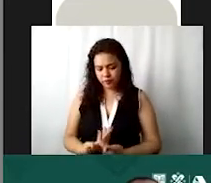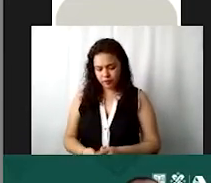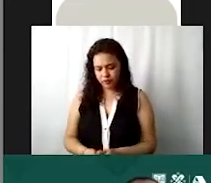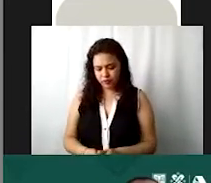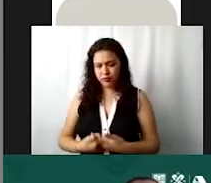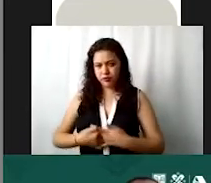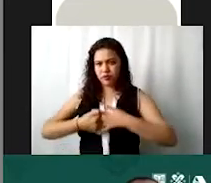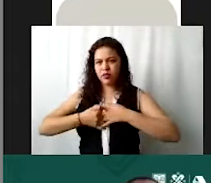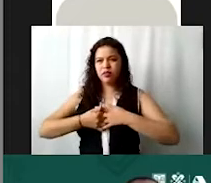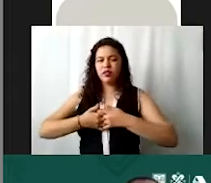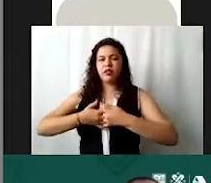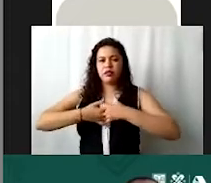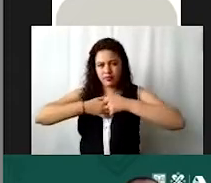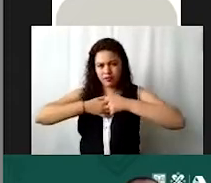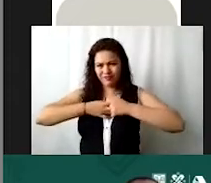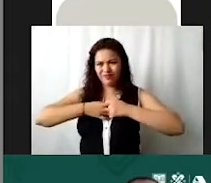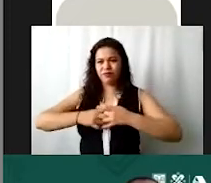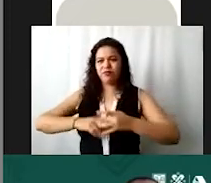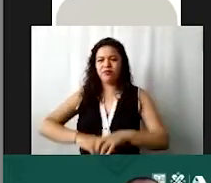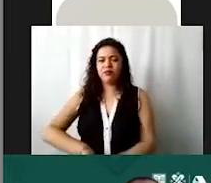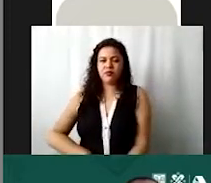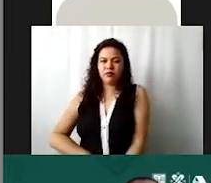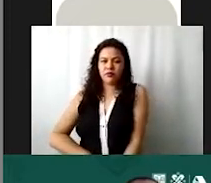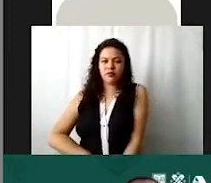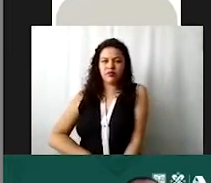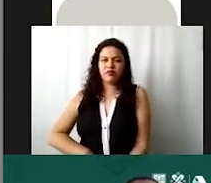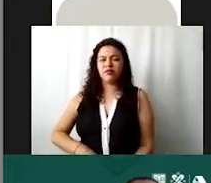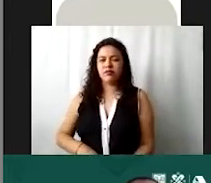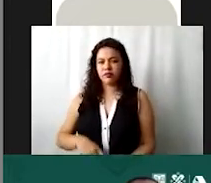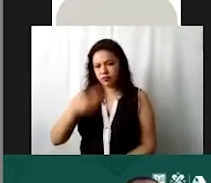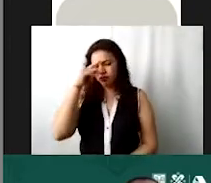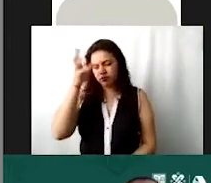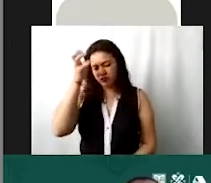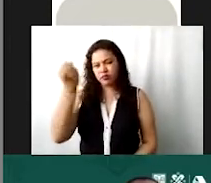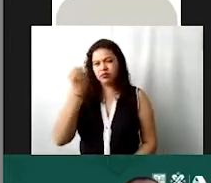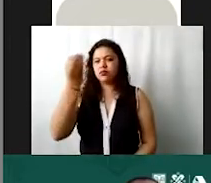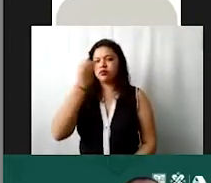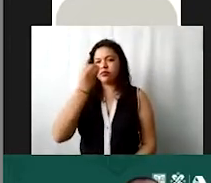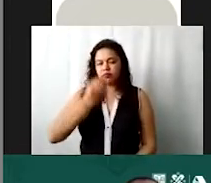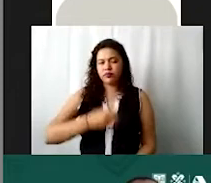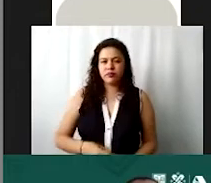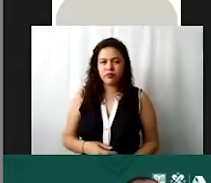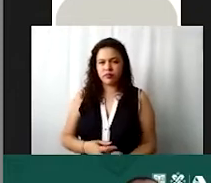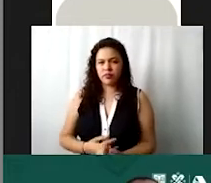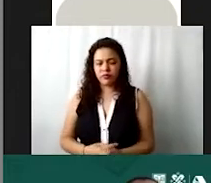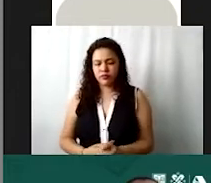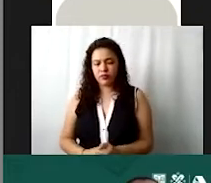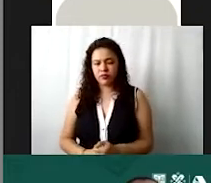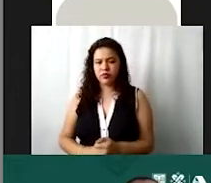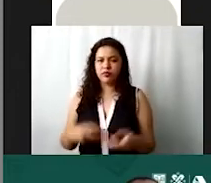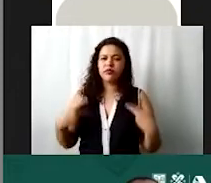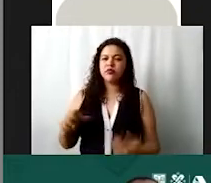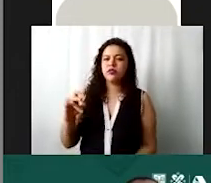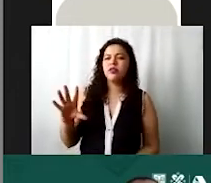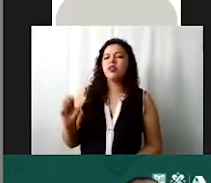recibimos en especie por concepto de alimentos puede ser de personas físicas o de personas